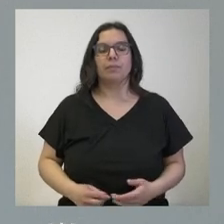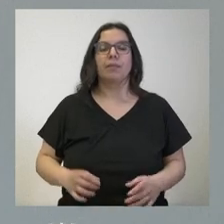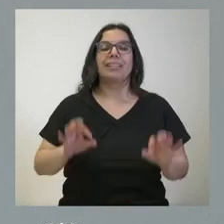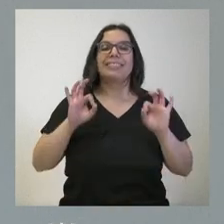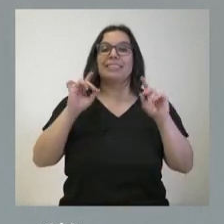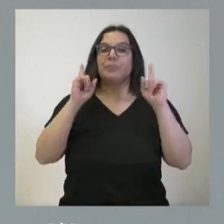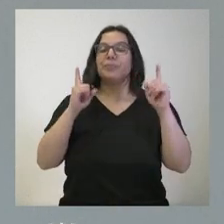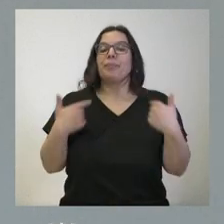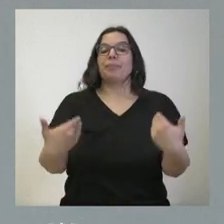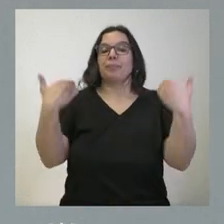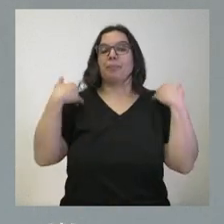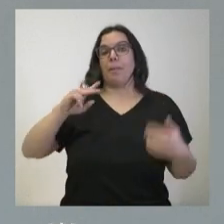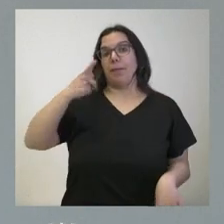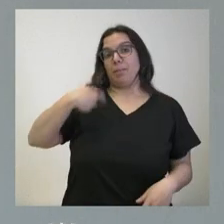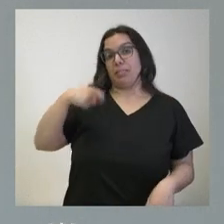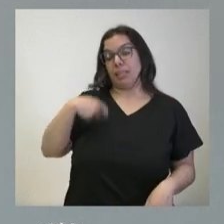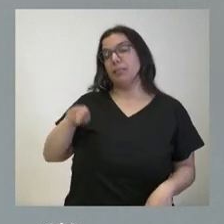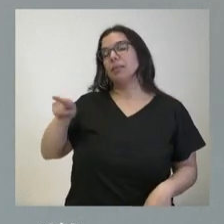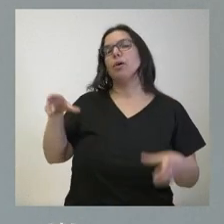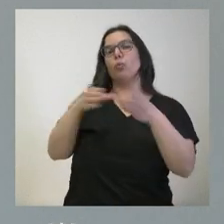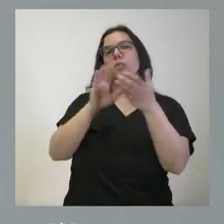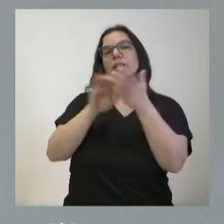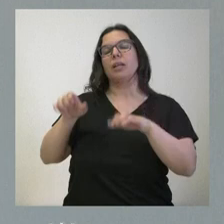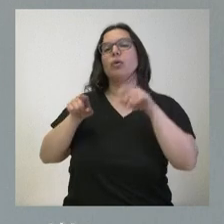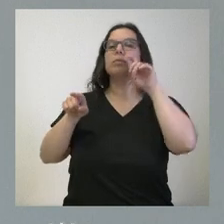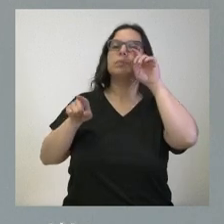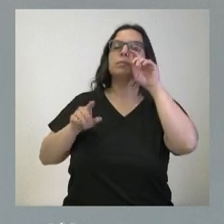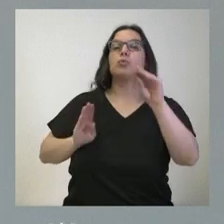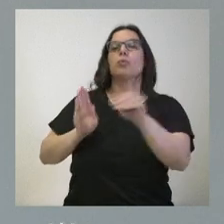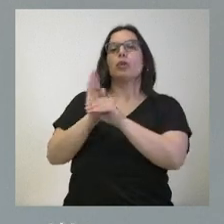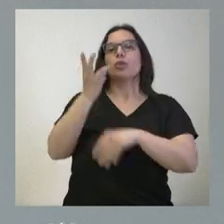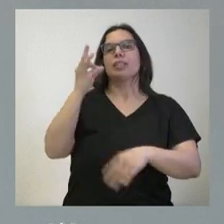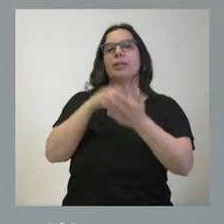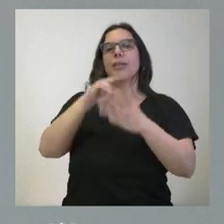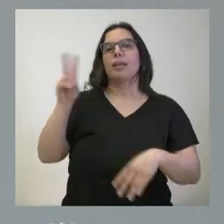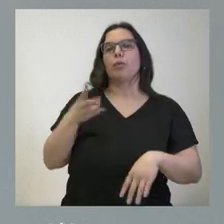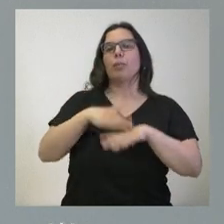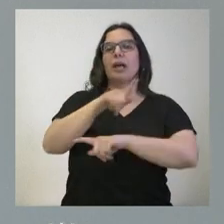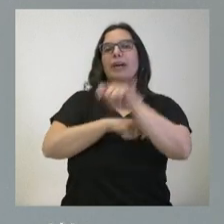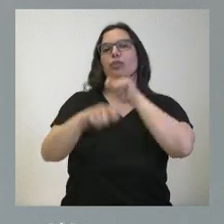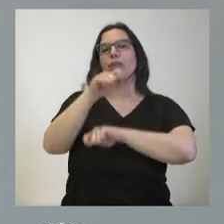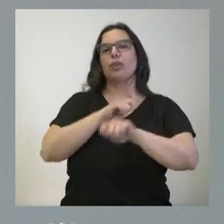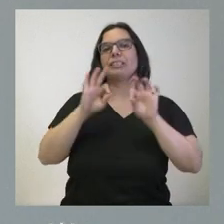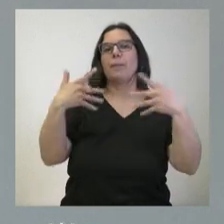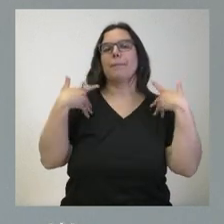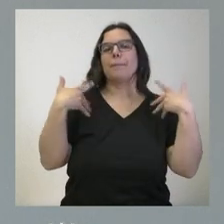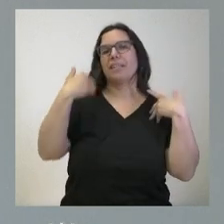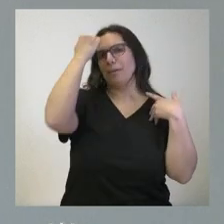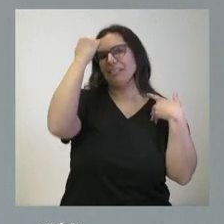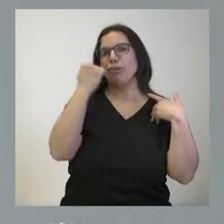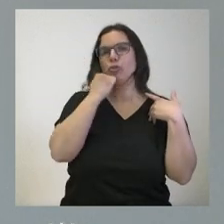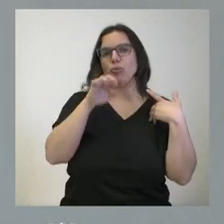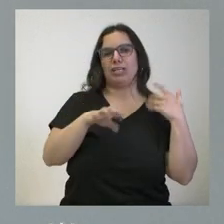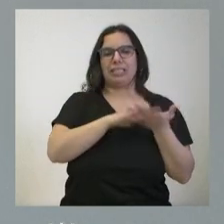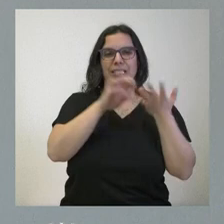de las competencias del vicepresidente, la Junta de Castilla y ha concedido una subvención de 30.000 euros a las asociaciones de víctimas del terrorismo de Castilla y